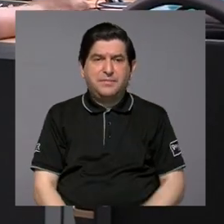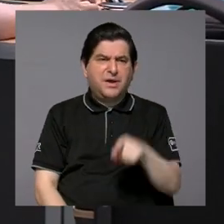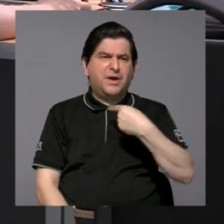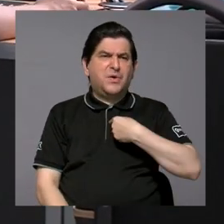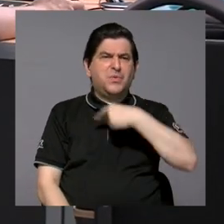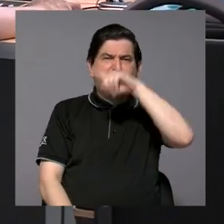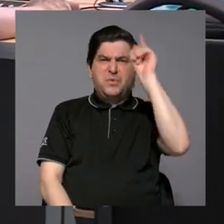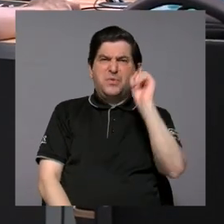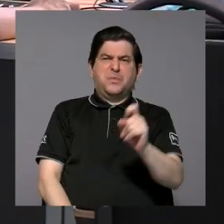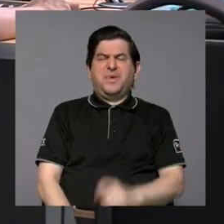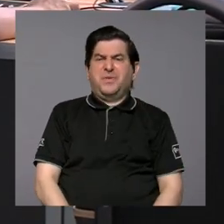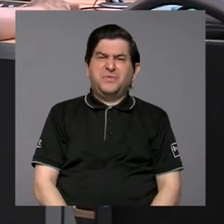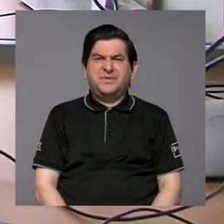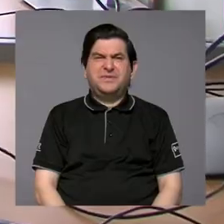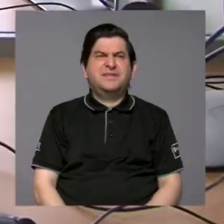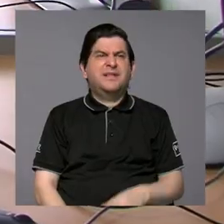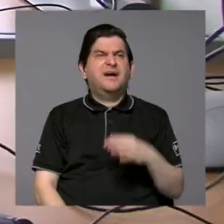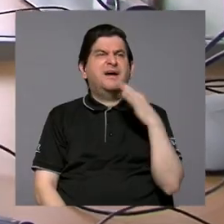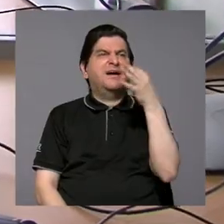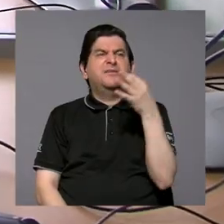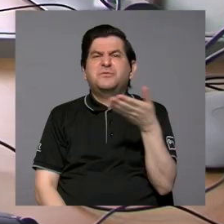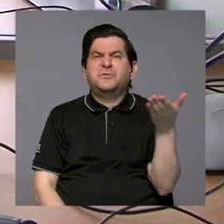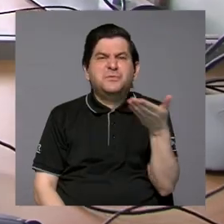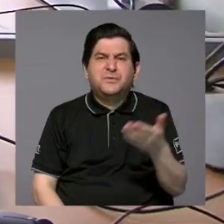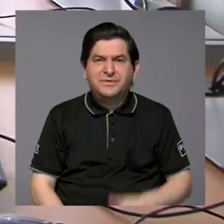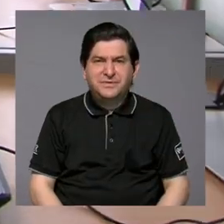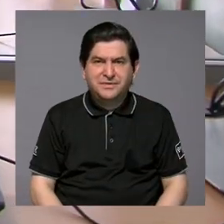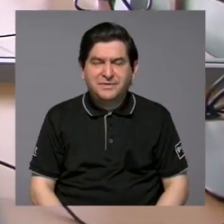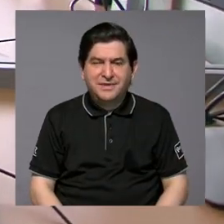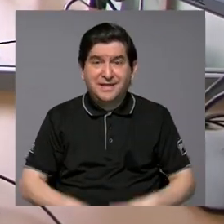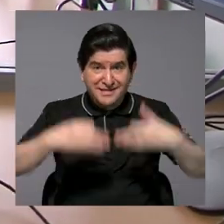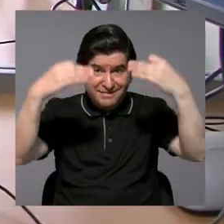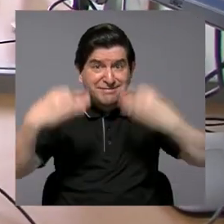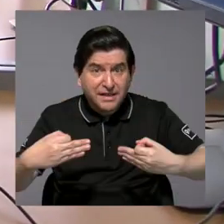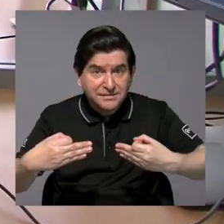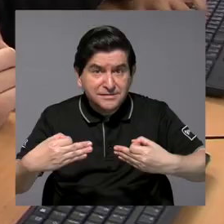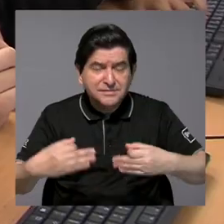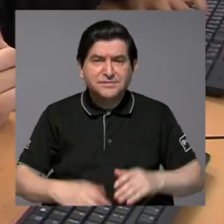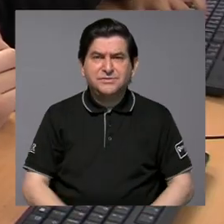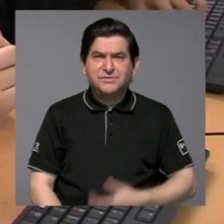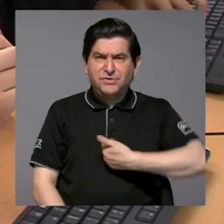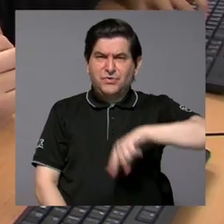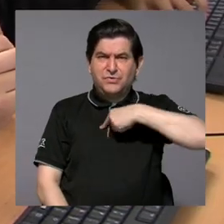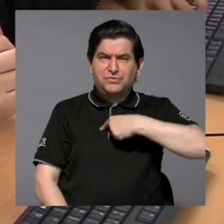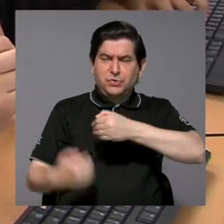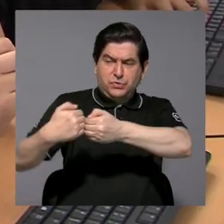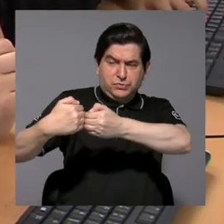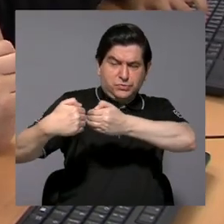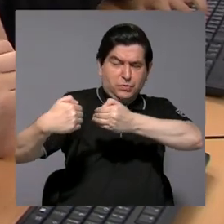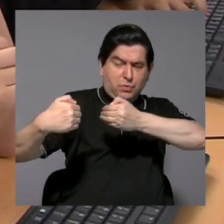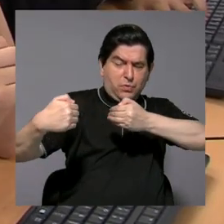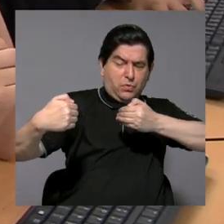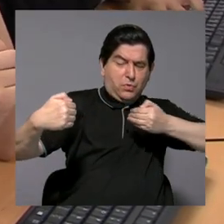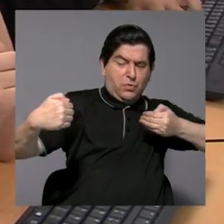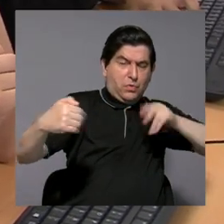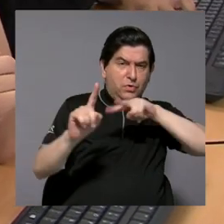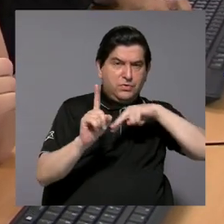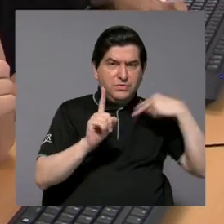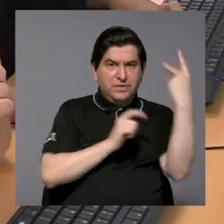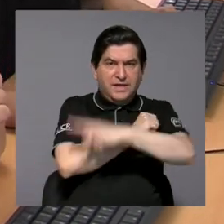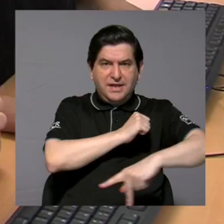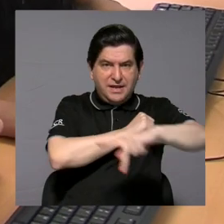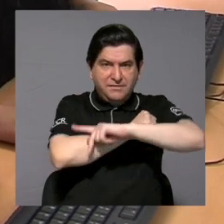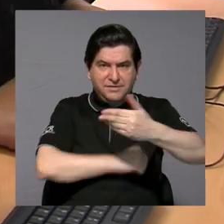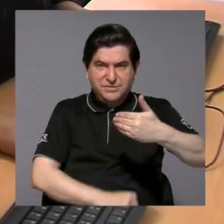se pregunta, bueno, ¿hacia dónde queremos ir? ¿Esta decisión hace que nos alejemos de la visión país que